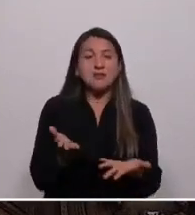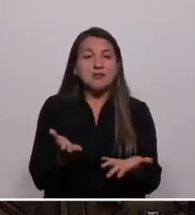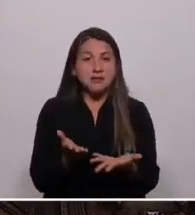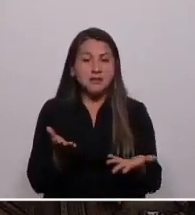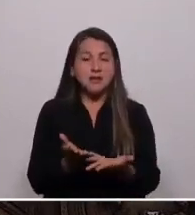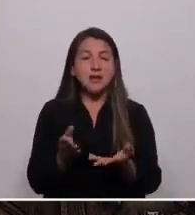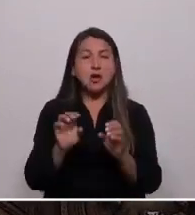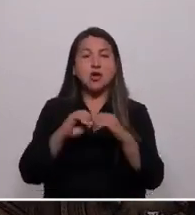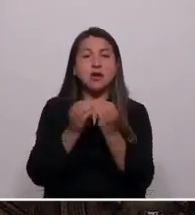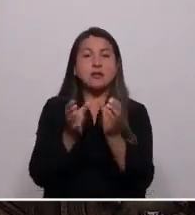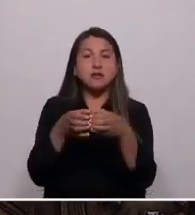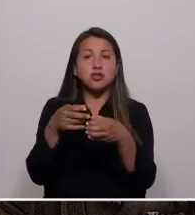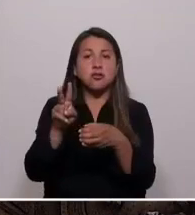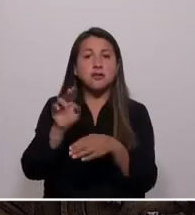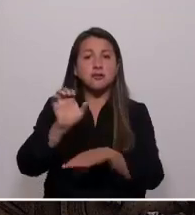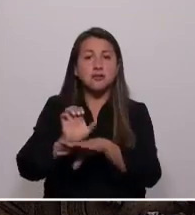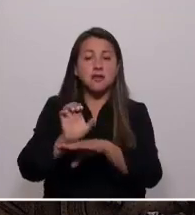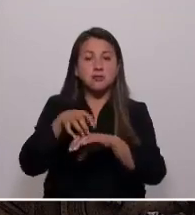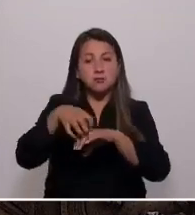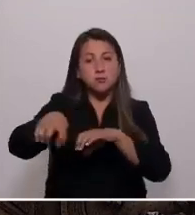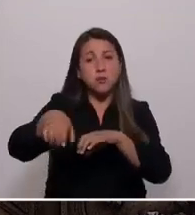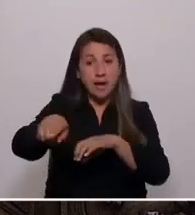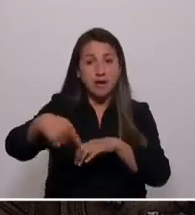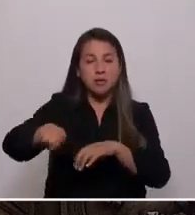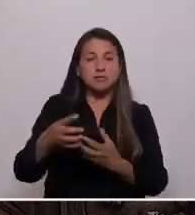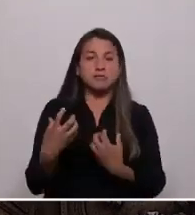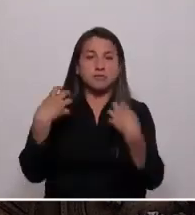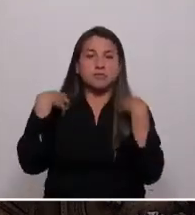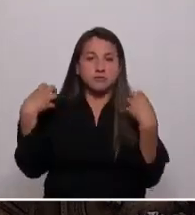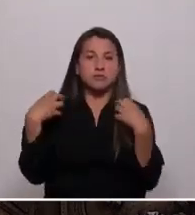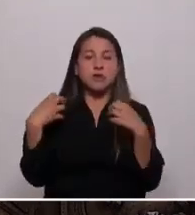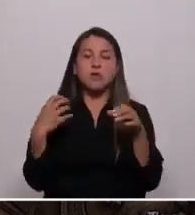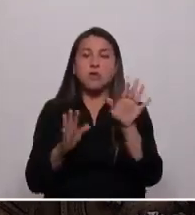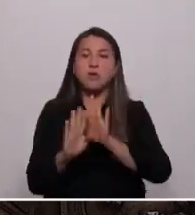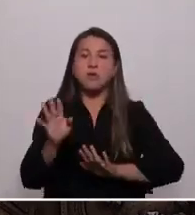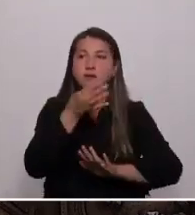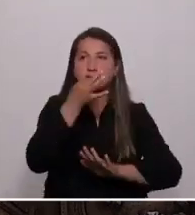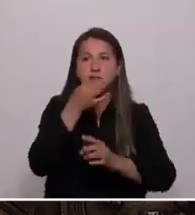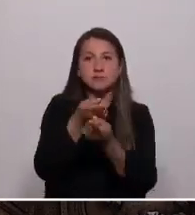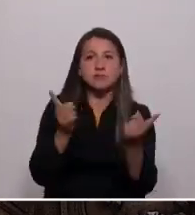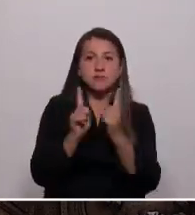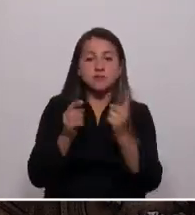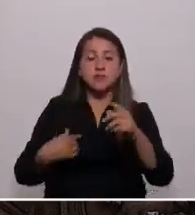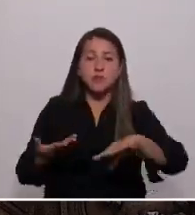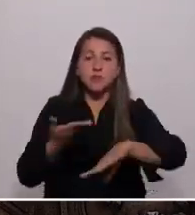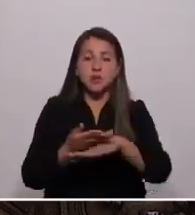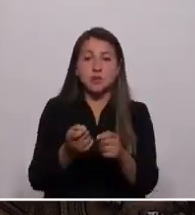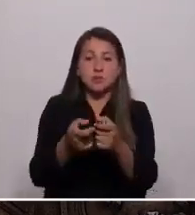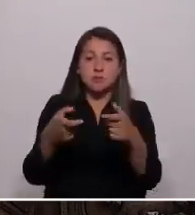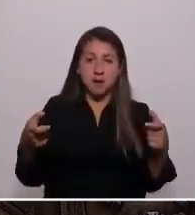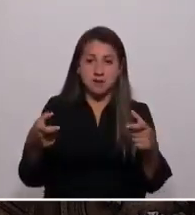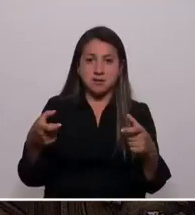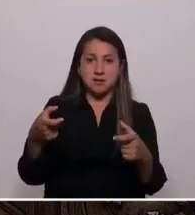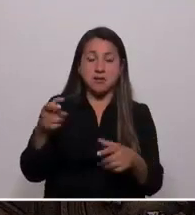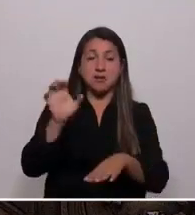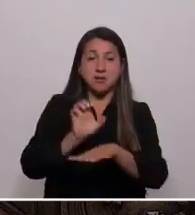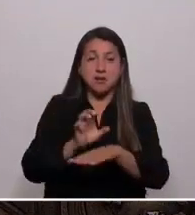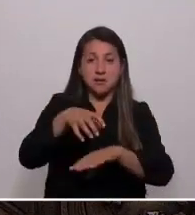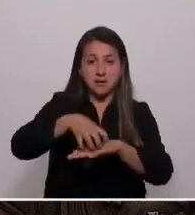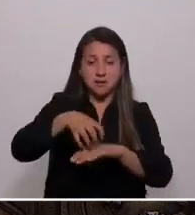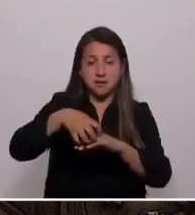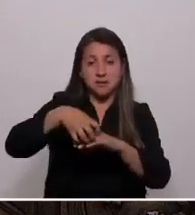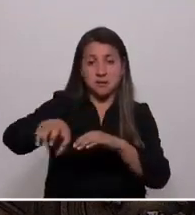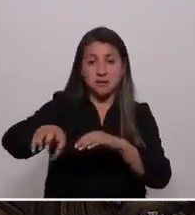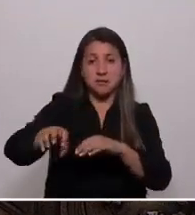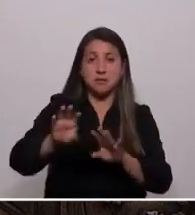organización del Estado que pueda ampararlos efectivamente. En este contexto, yo promoveré la creación de un órgano autónomo de rango constitucional